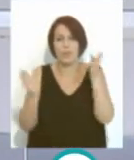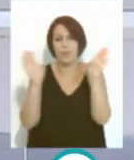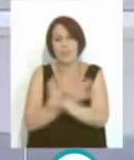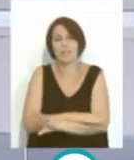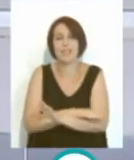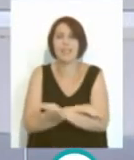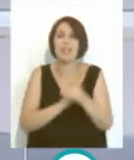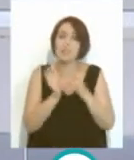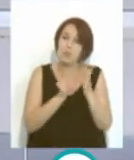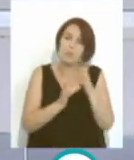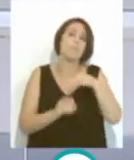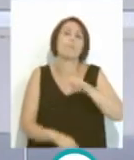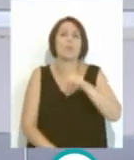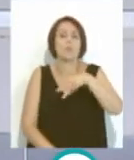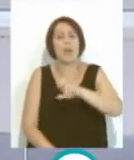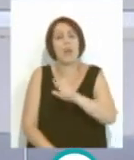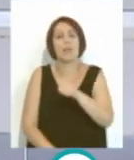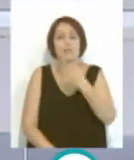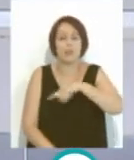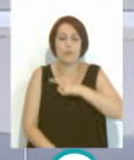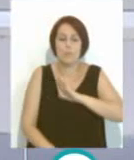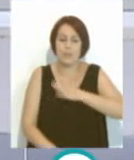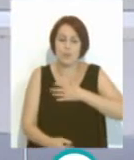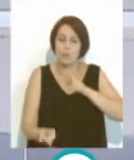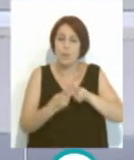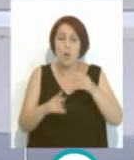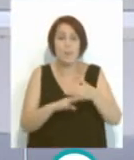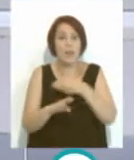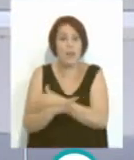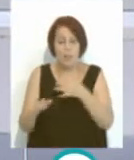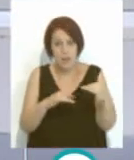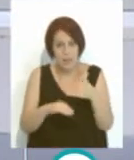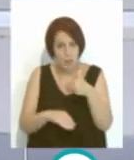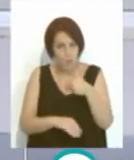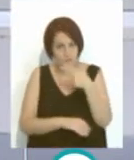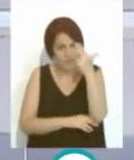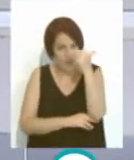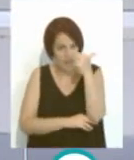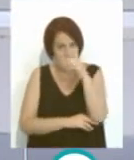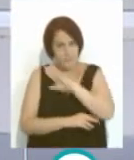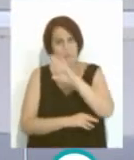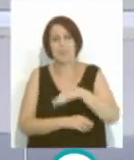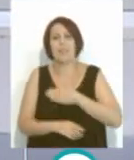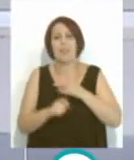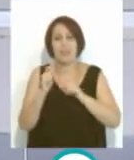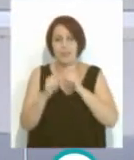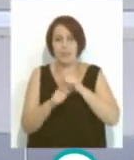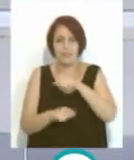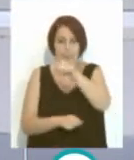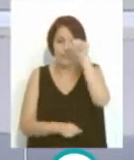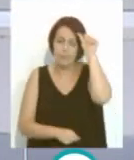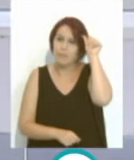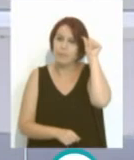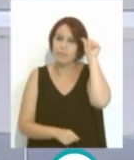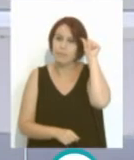Jesús, como dirige Manuel. Y nosotros nos vemos aquí mañana con la previa del partido del viernes. Mañana hay rueda de prensa de Álvaro Cervera,